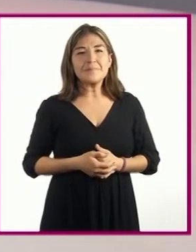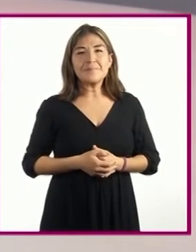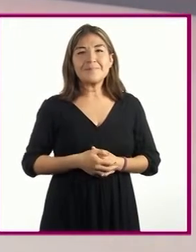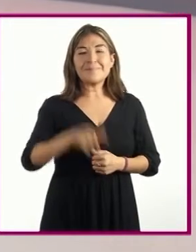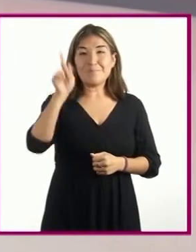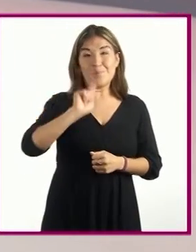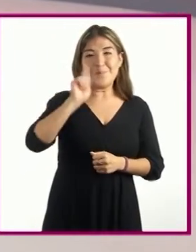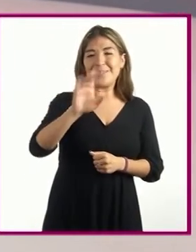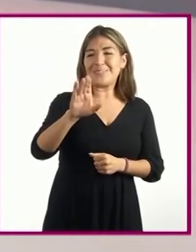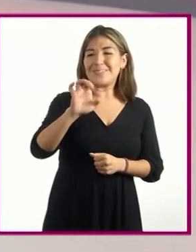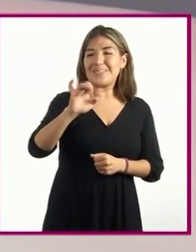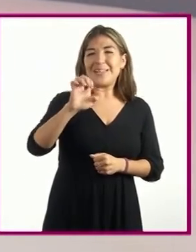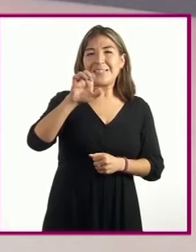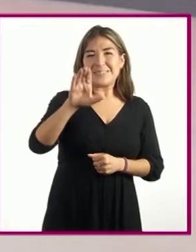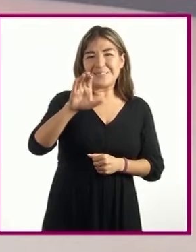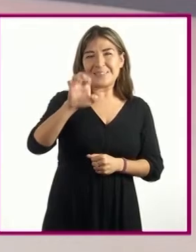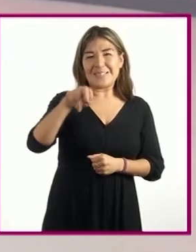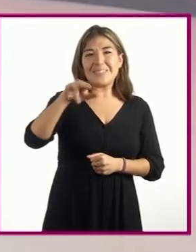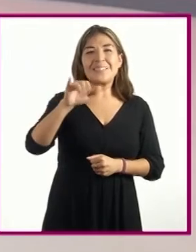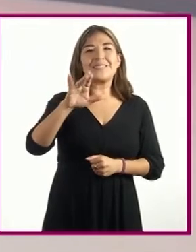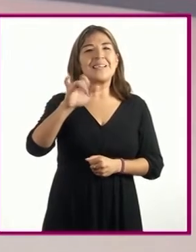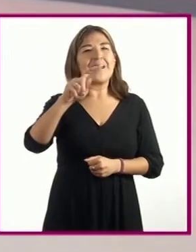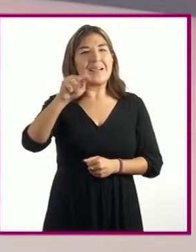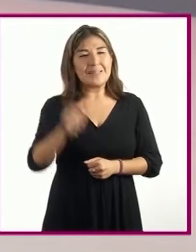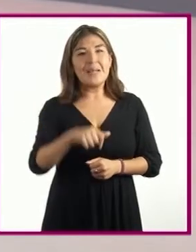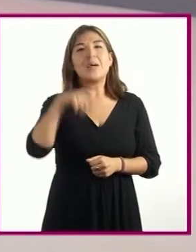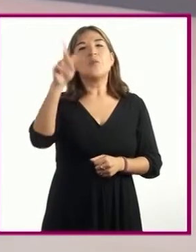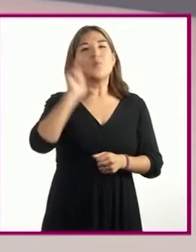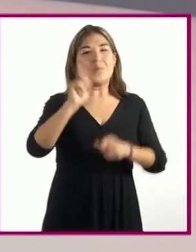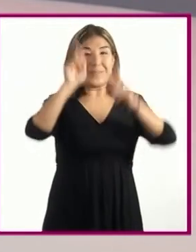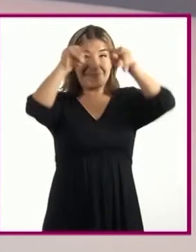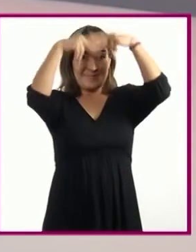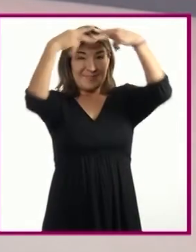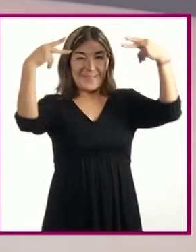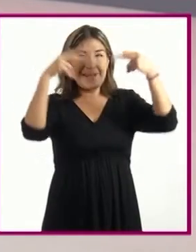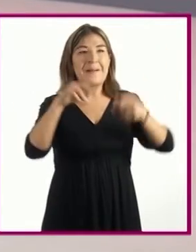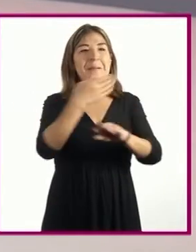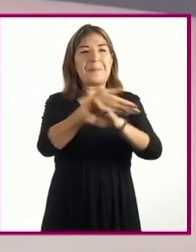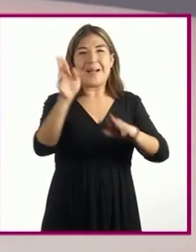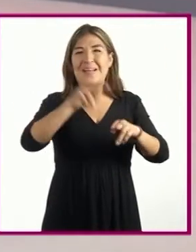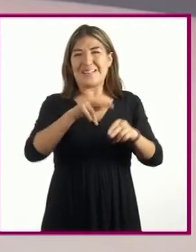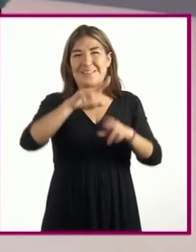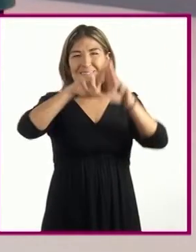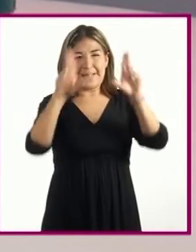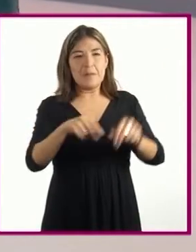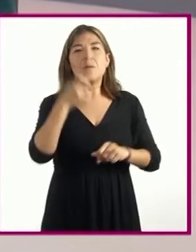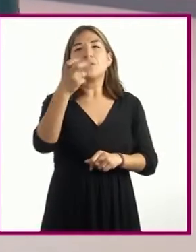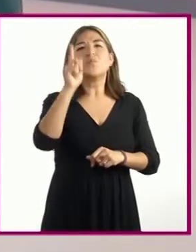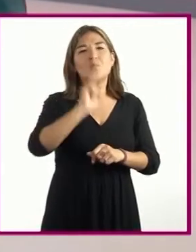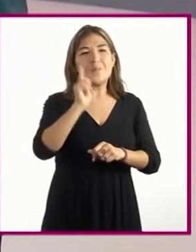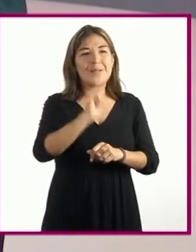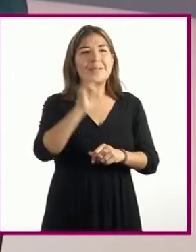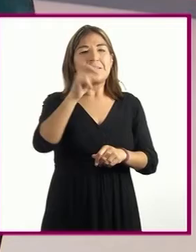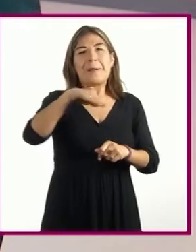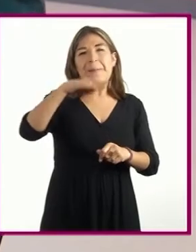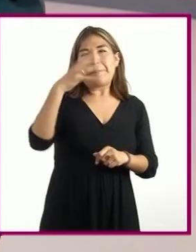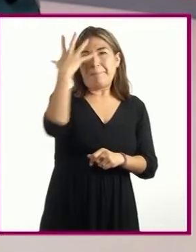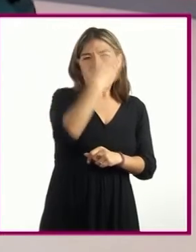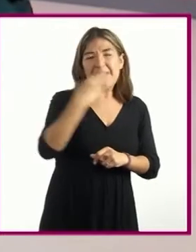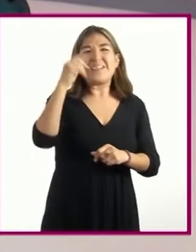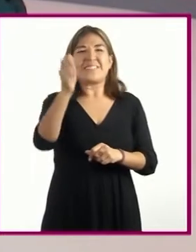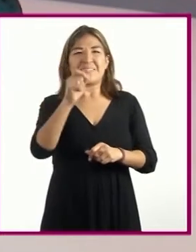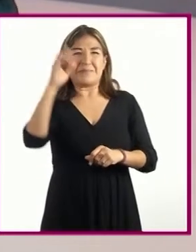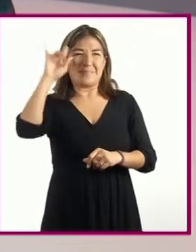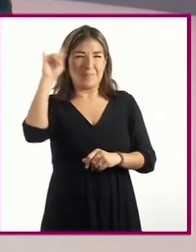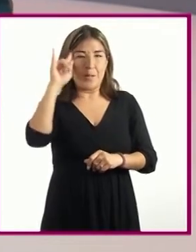la Cenicienta, Blancanieves, y los siete enanos del bosque, la bella durmiente, o la bella y la bestia, siempre